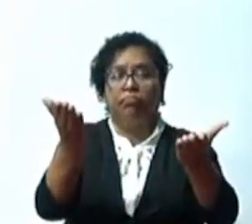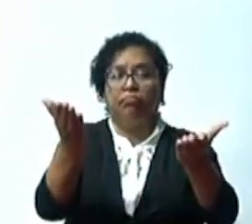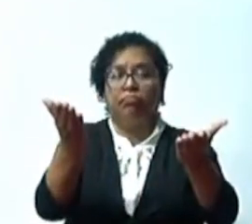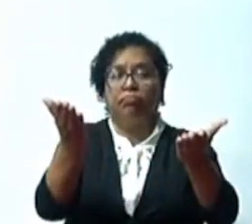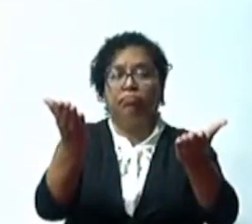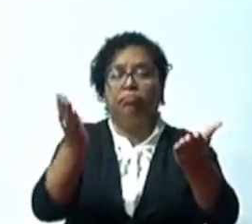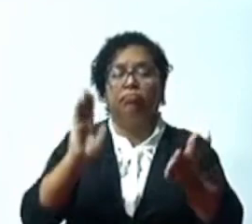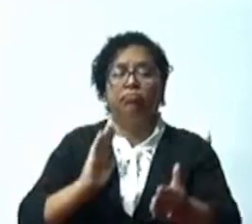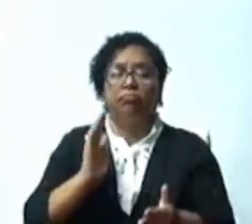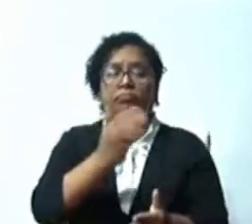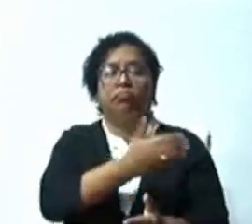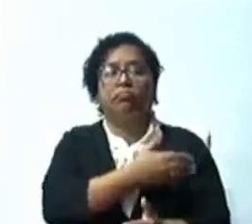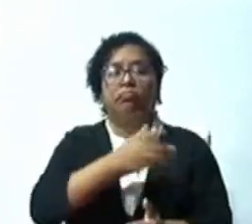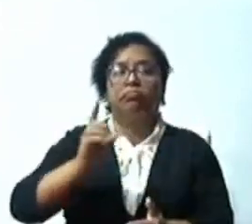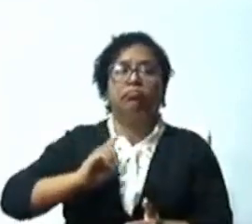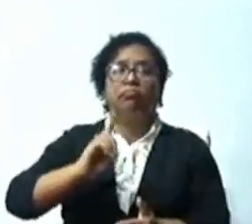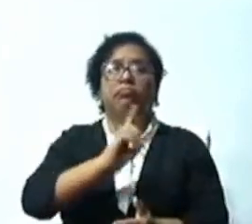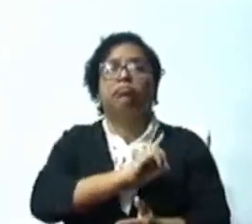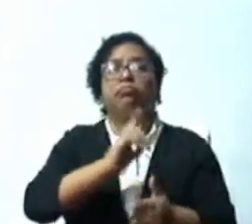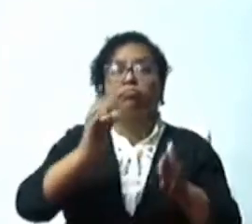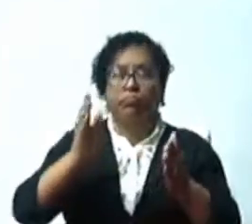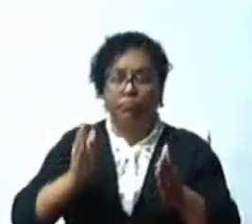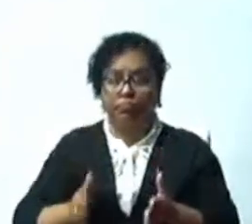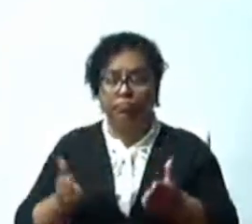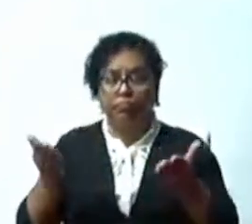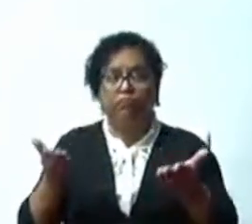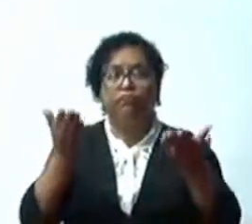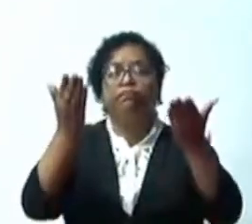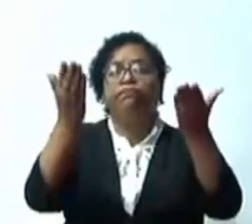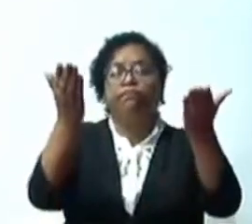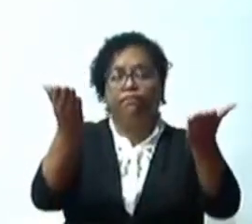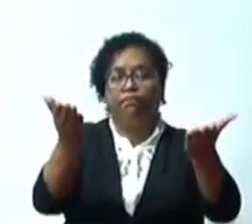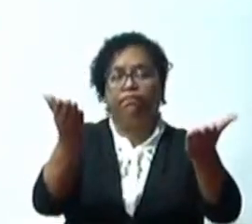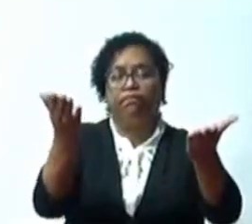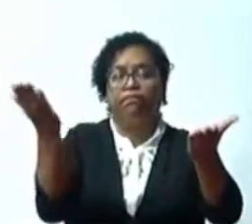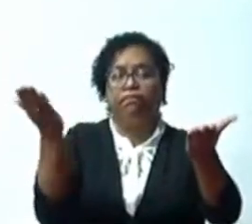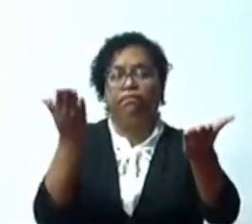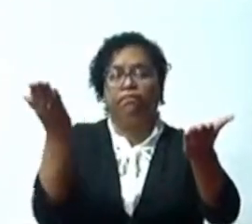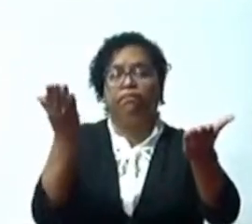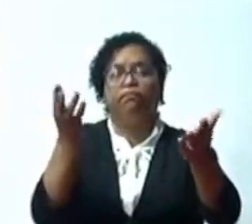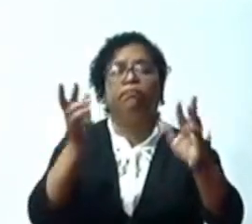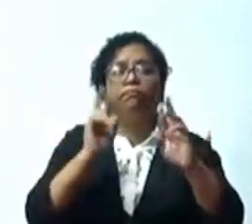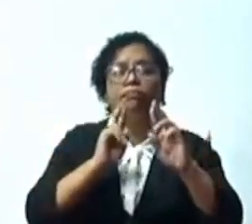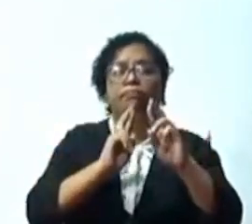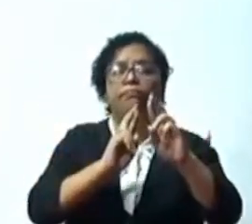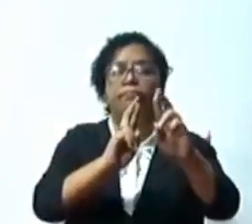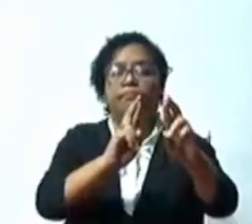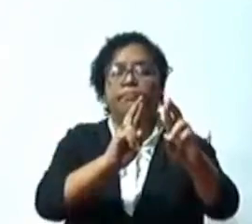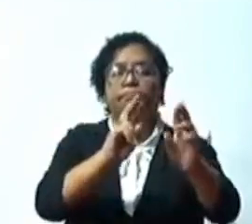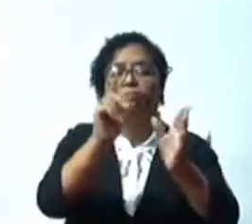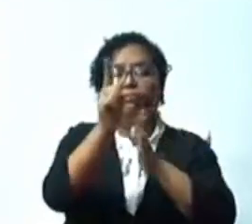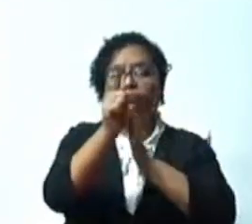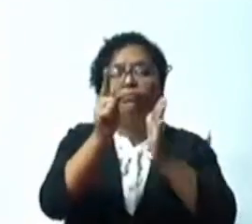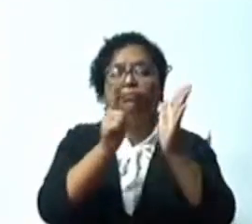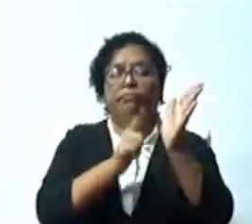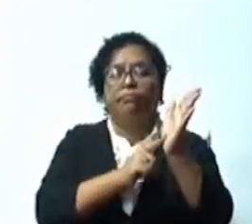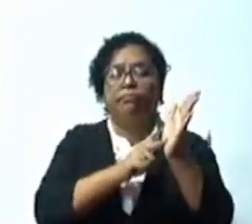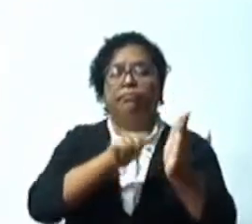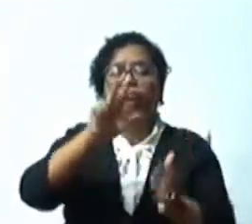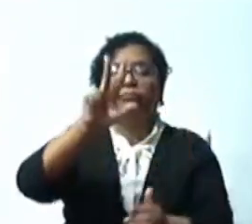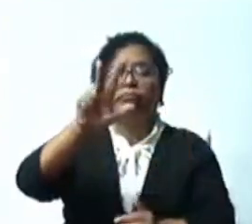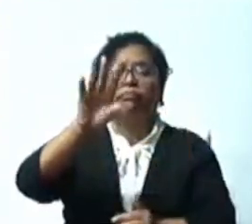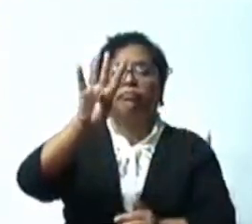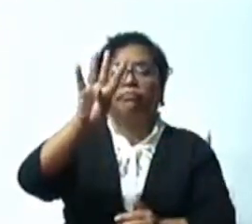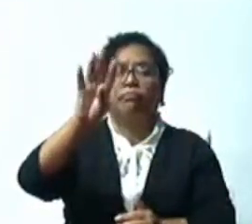legisladores, una de ellas es el respeto a lo que es la Ley 340-06